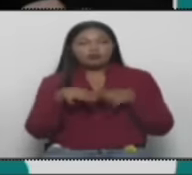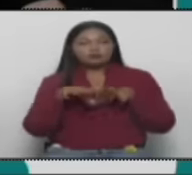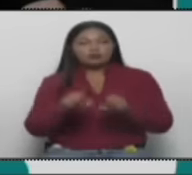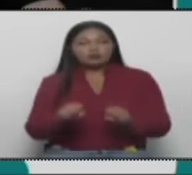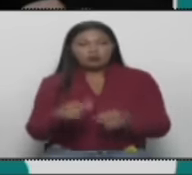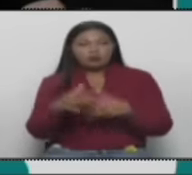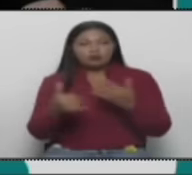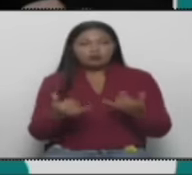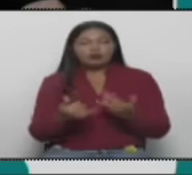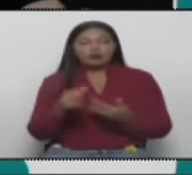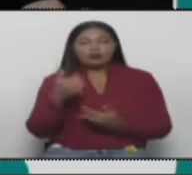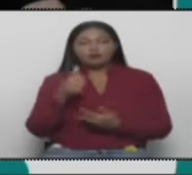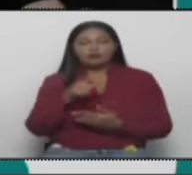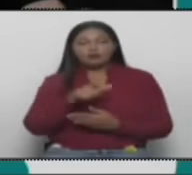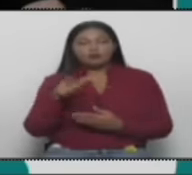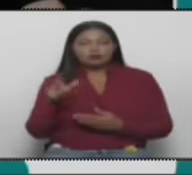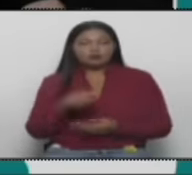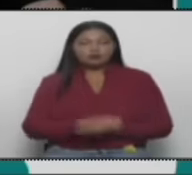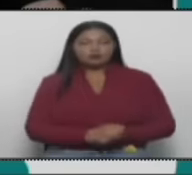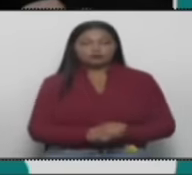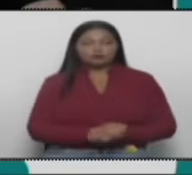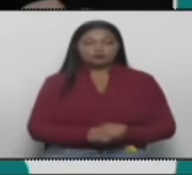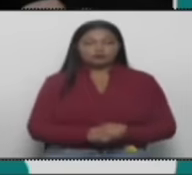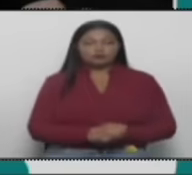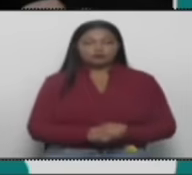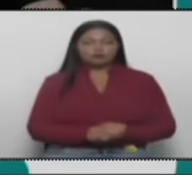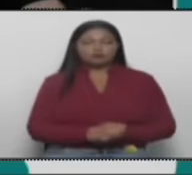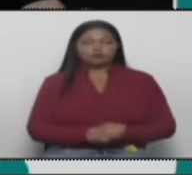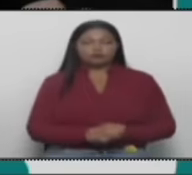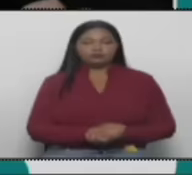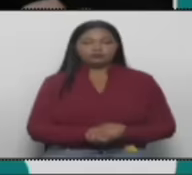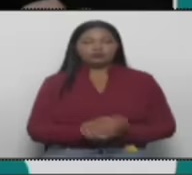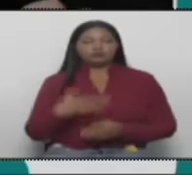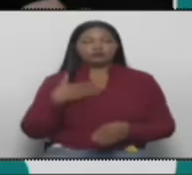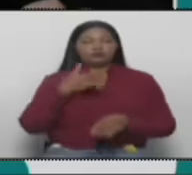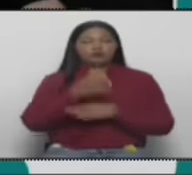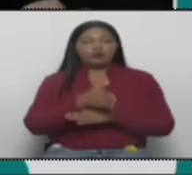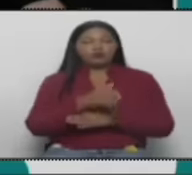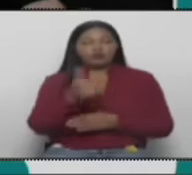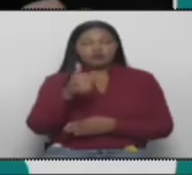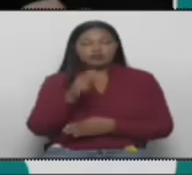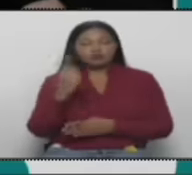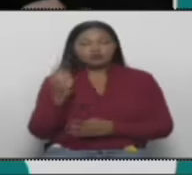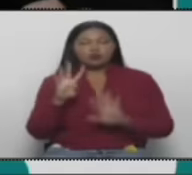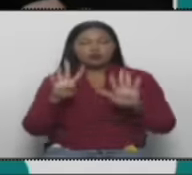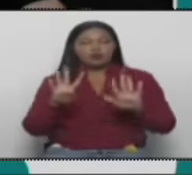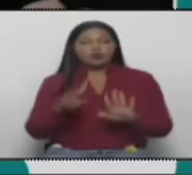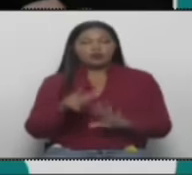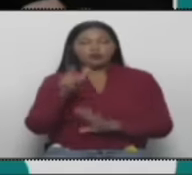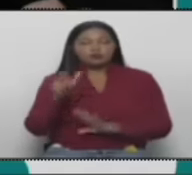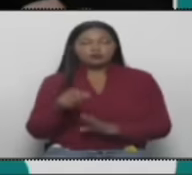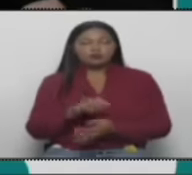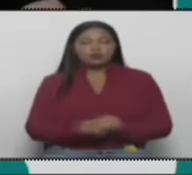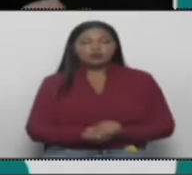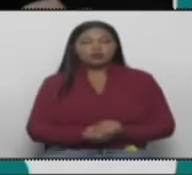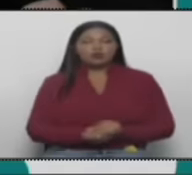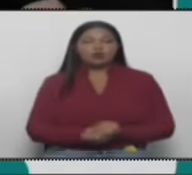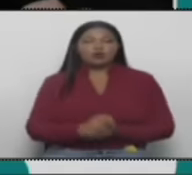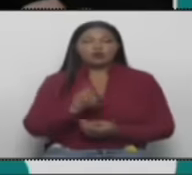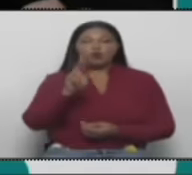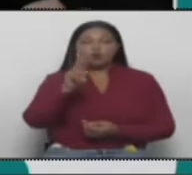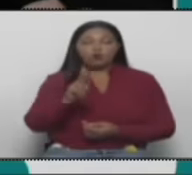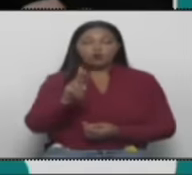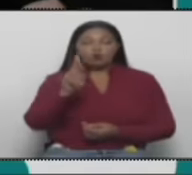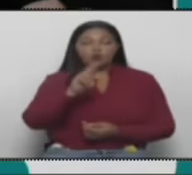a los 10 candidatos. De los 10 candidatos, solo asistieron 9. El señor González Urrutia, que tampoco